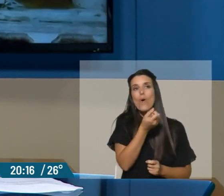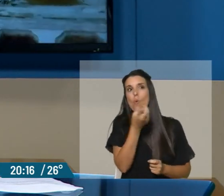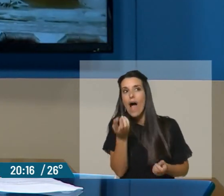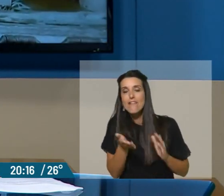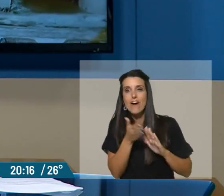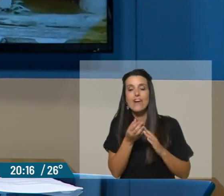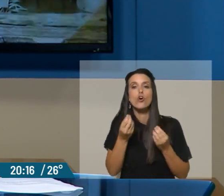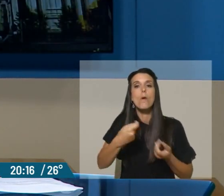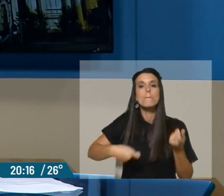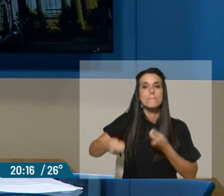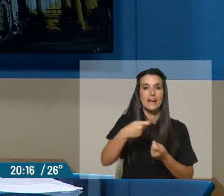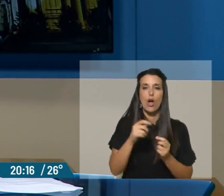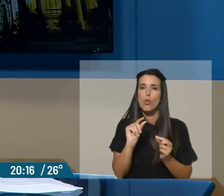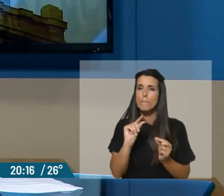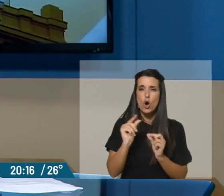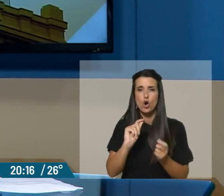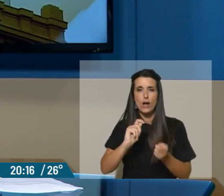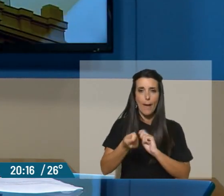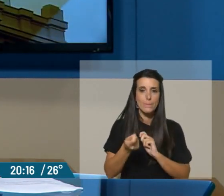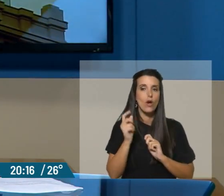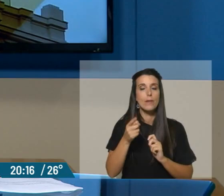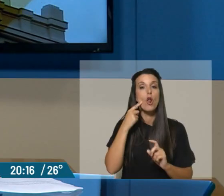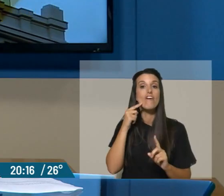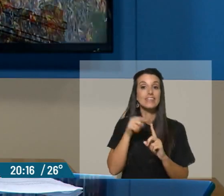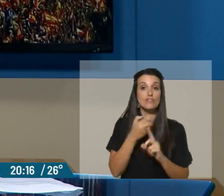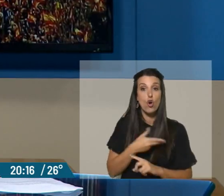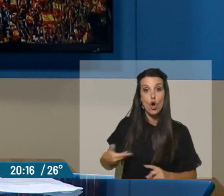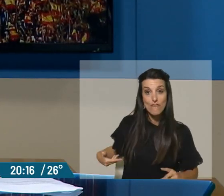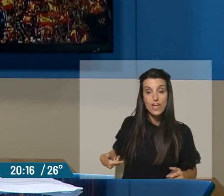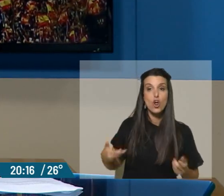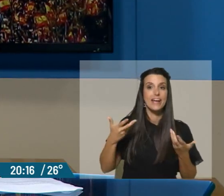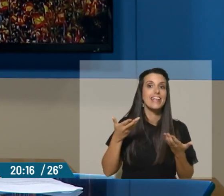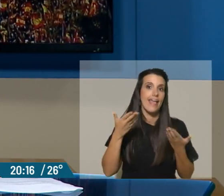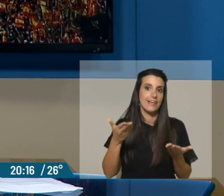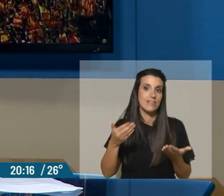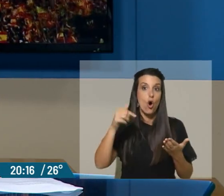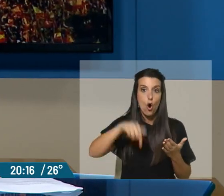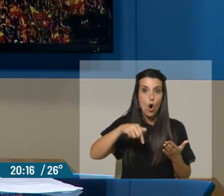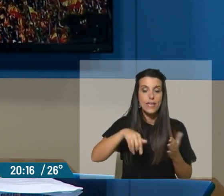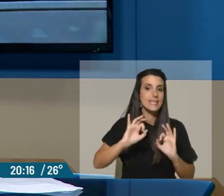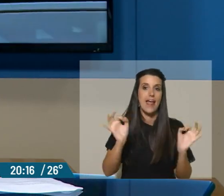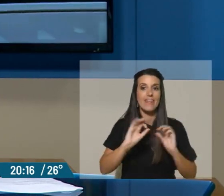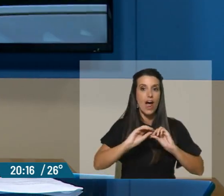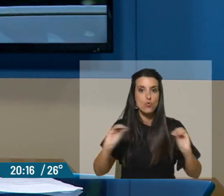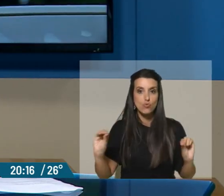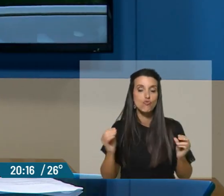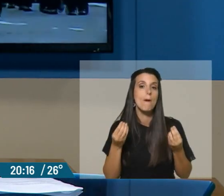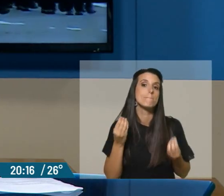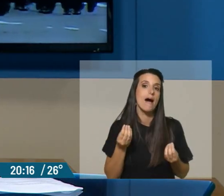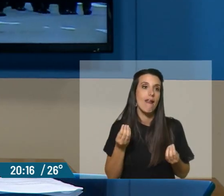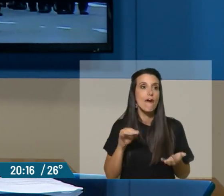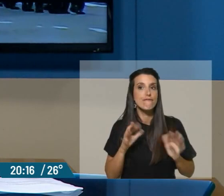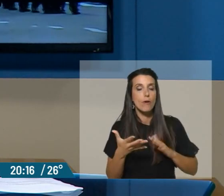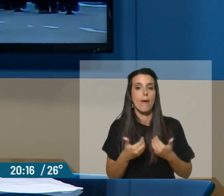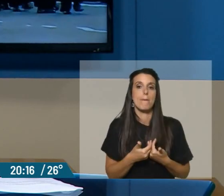la reacción del mercado. Se movió poco el mercado. De hecho, el objetivo del gobierno fue precisamente ese. Hoy no hubo anuncios para, de alguna